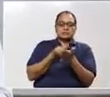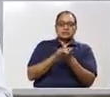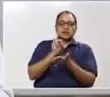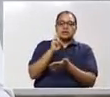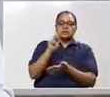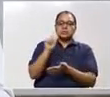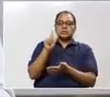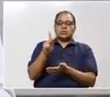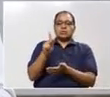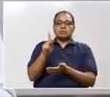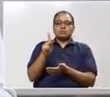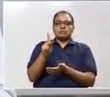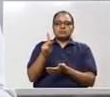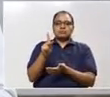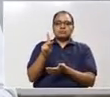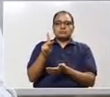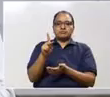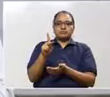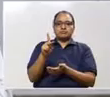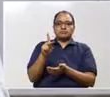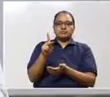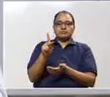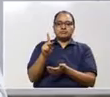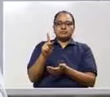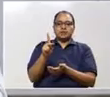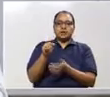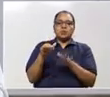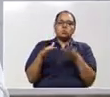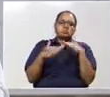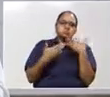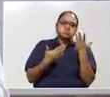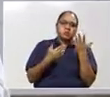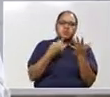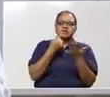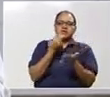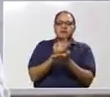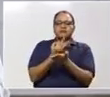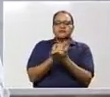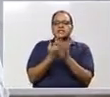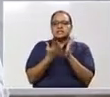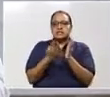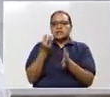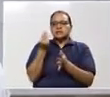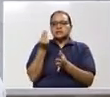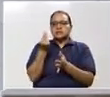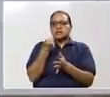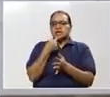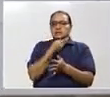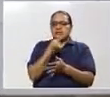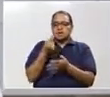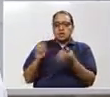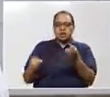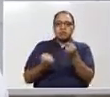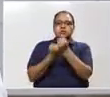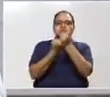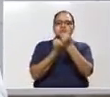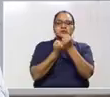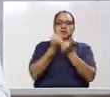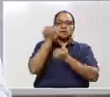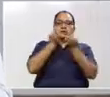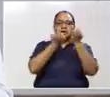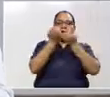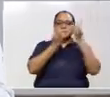RAP o régimen de aportaciones privadas. ¿Cómo se va a financiar? También con aporte de los